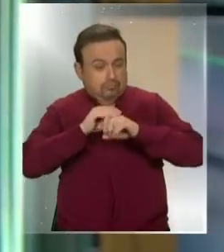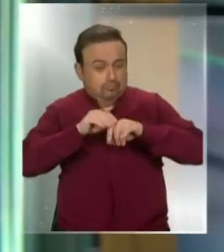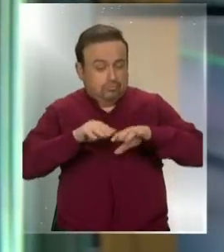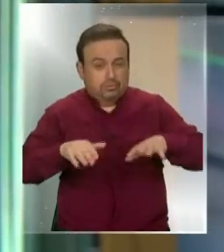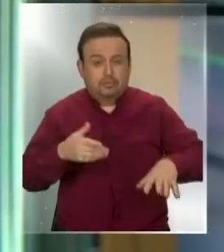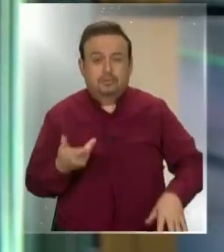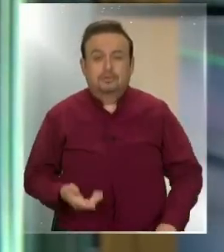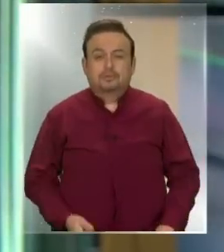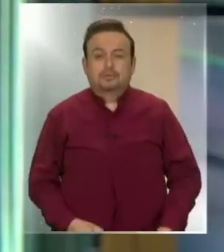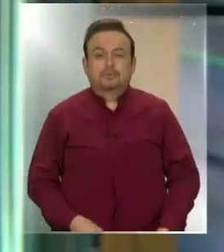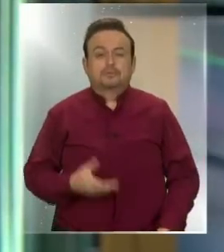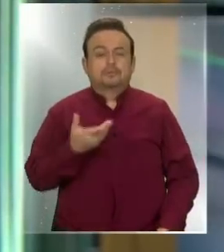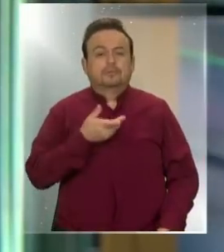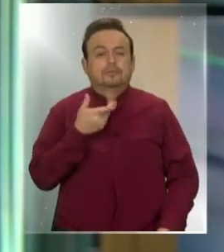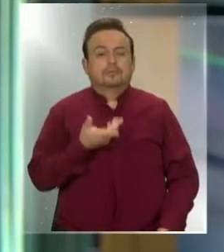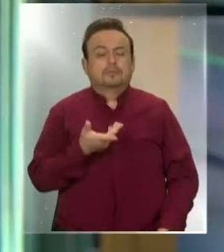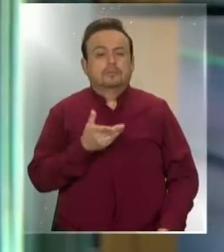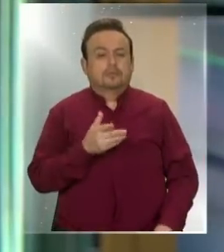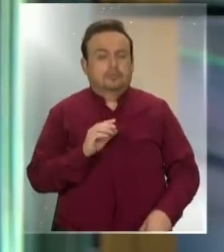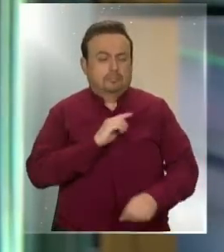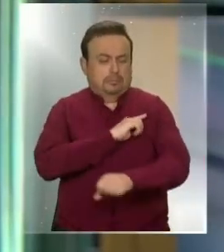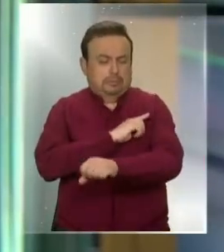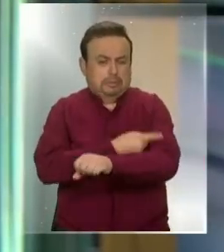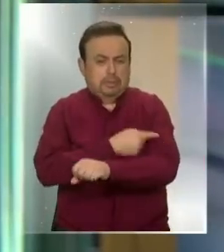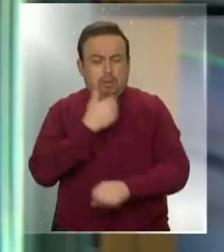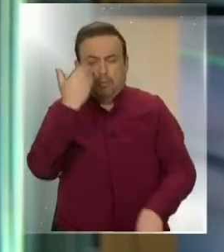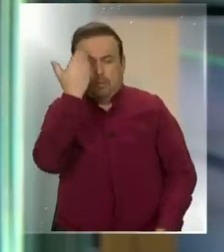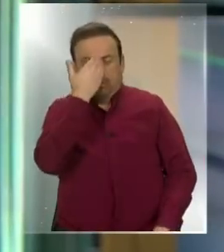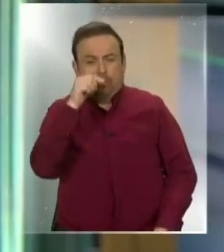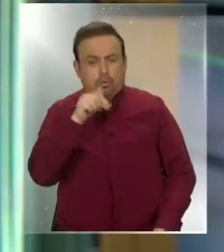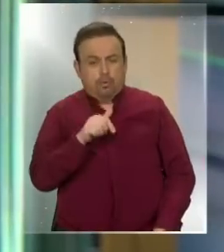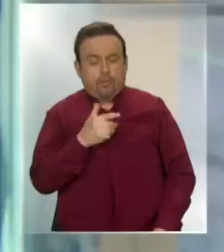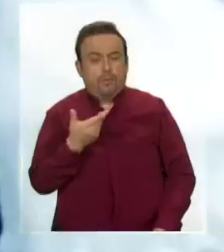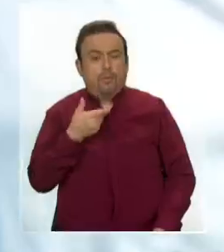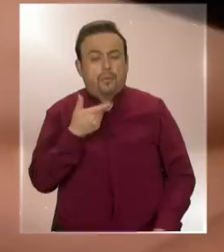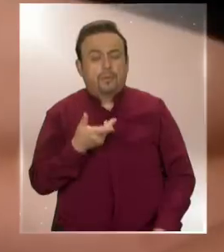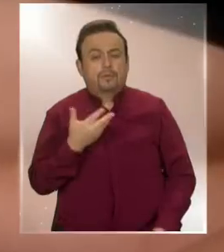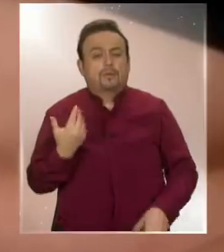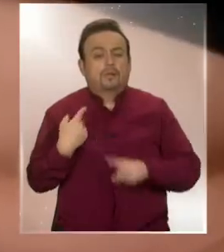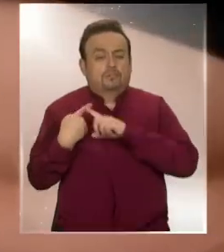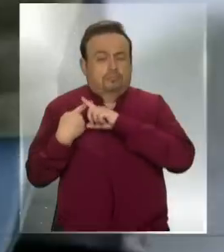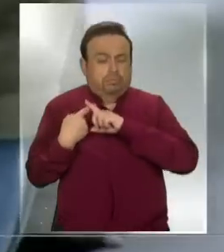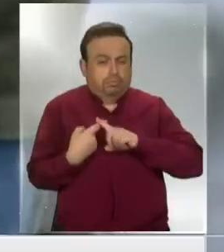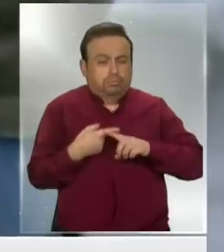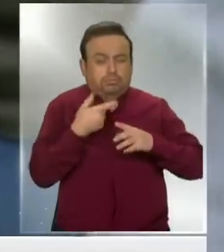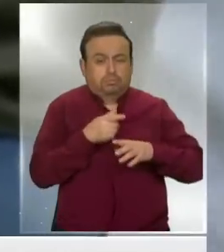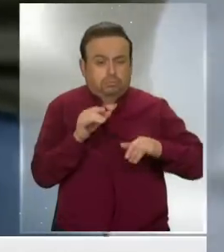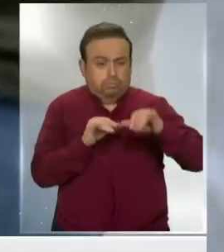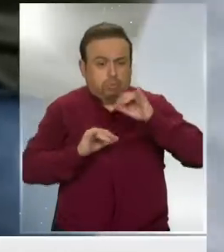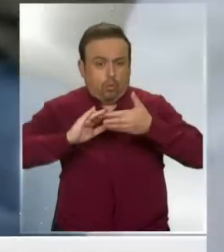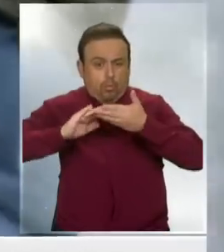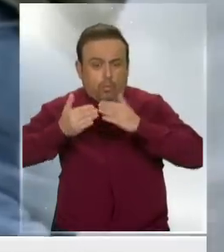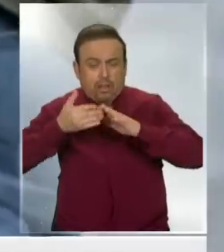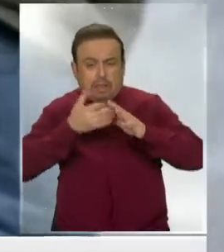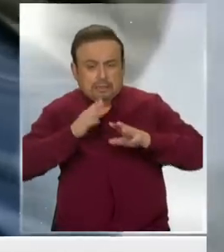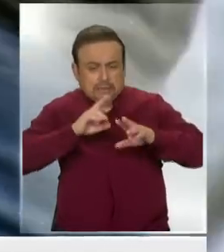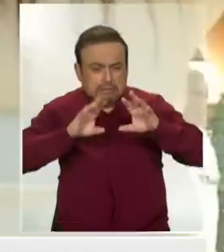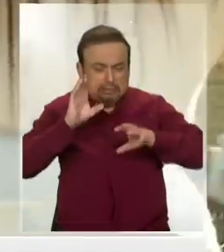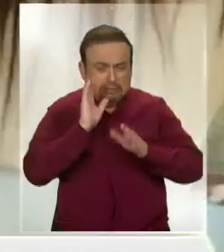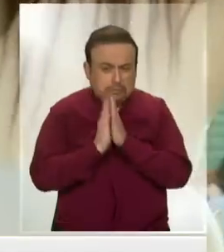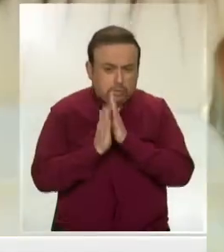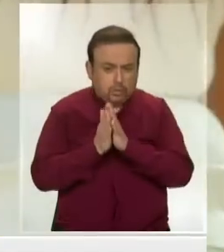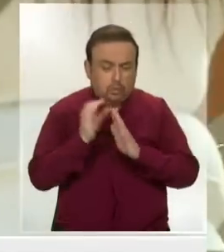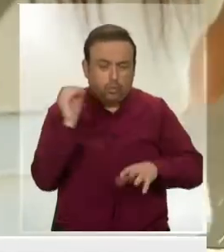COVID-19. Comenzamos con el esfuerzo y la preocupación que hay hoy en la comunidad científica, la misma que está desarrollando a una